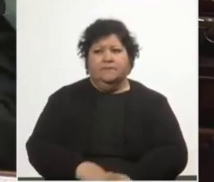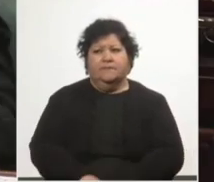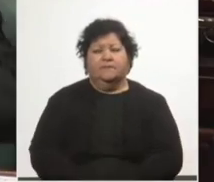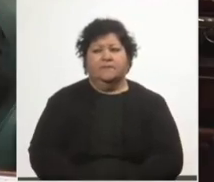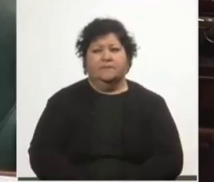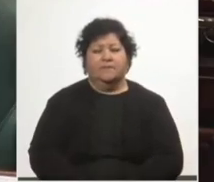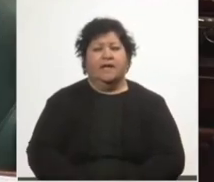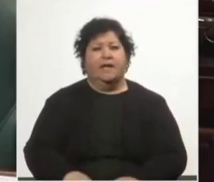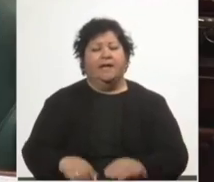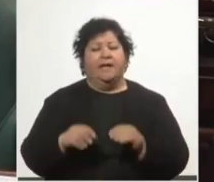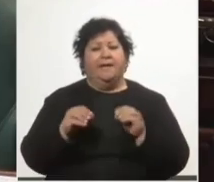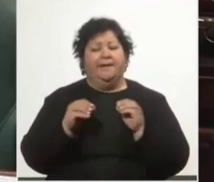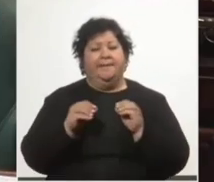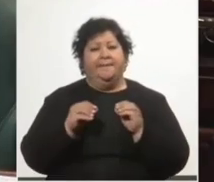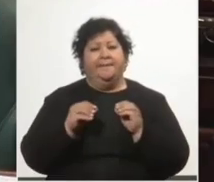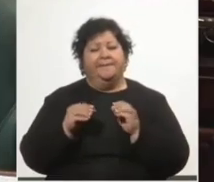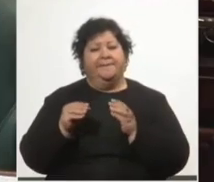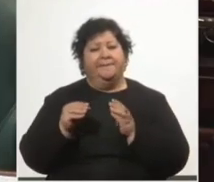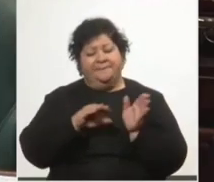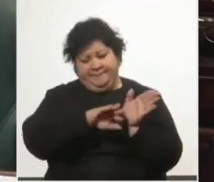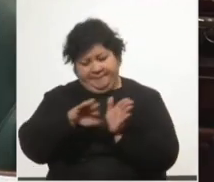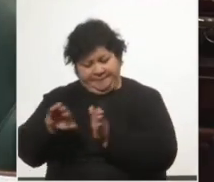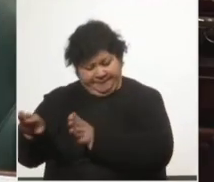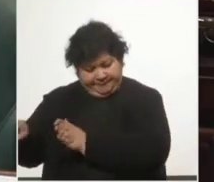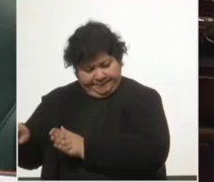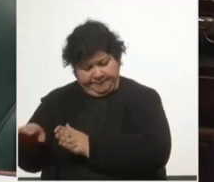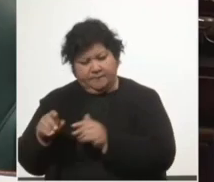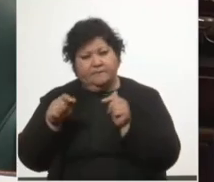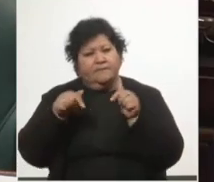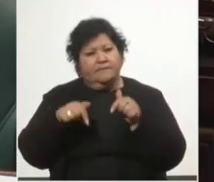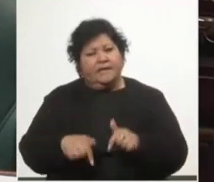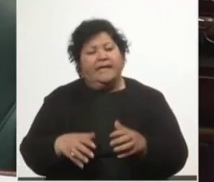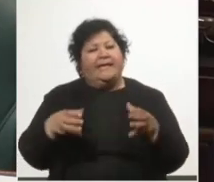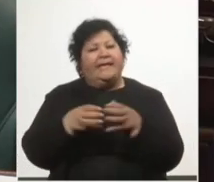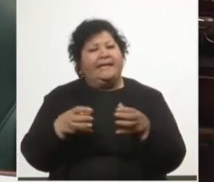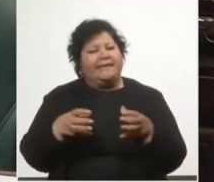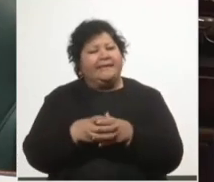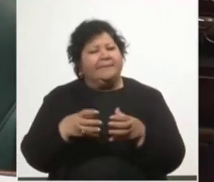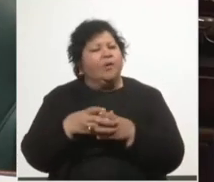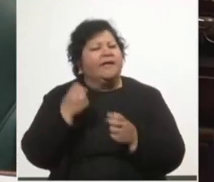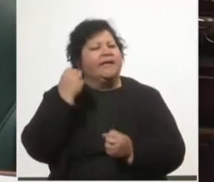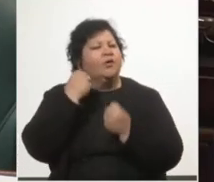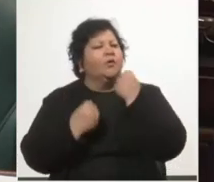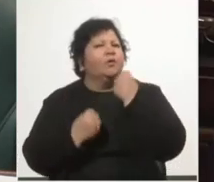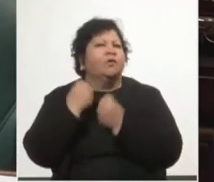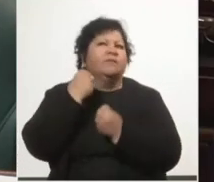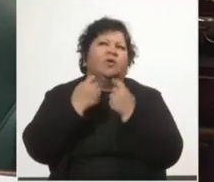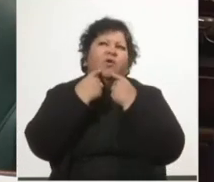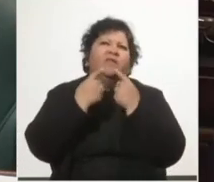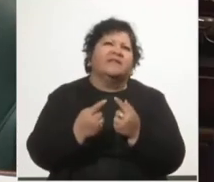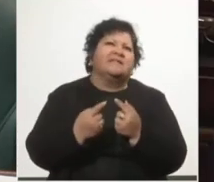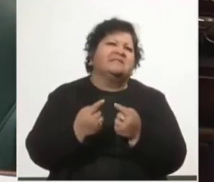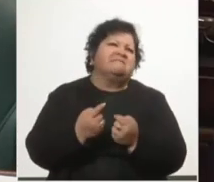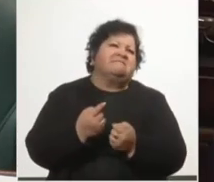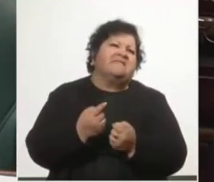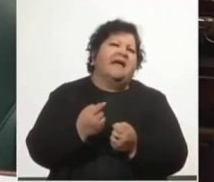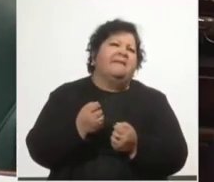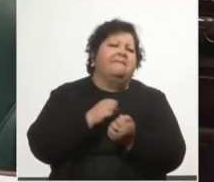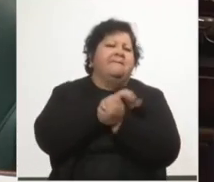Por otra parte, señor Presidente, hoy vemos que el equipo económico habla con cierta soltura de que la pandemia es casi historia.